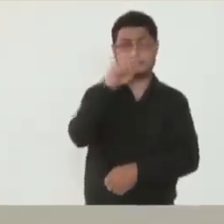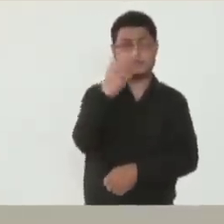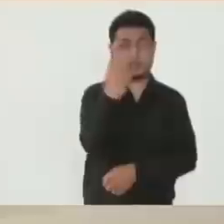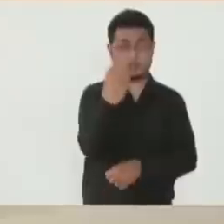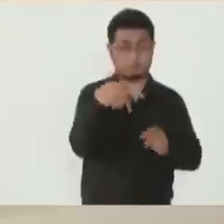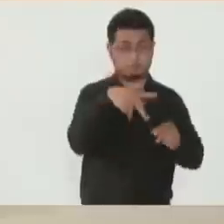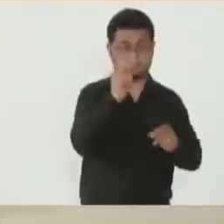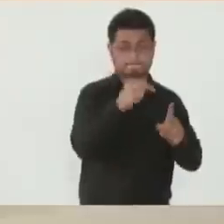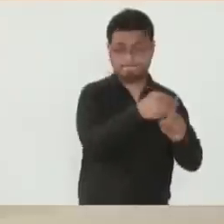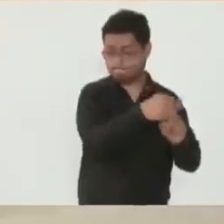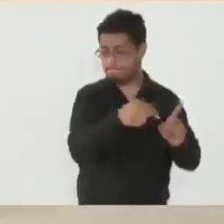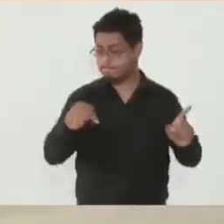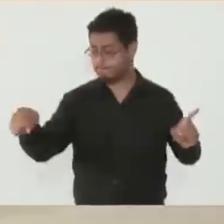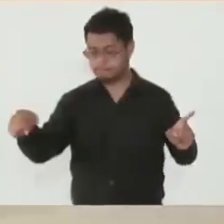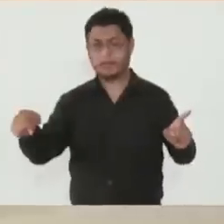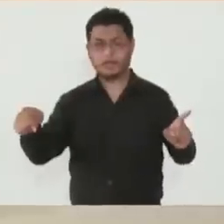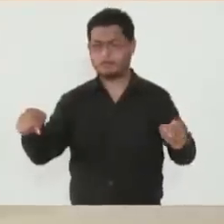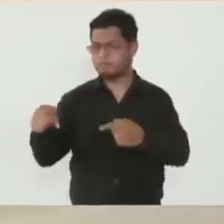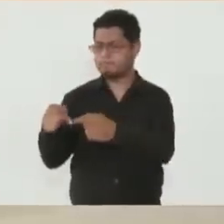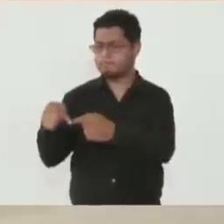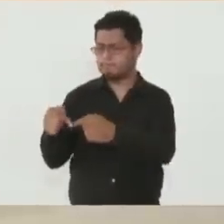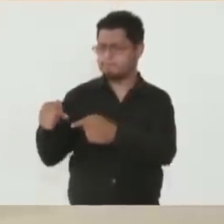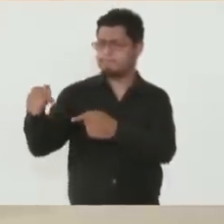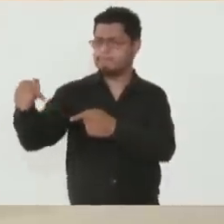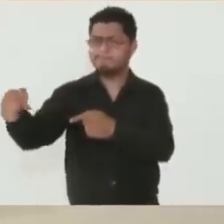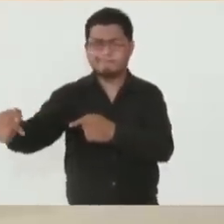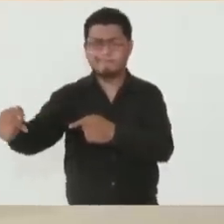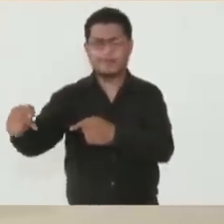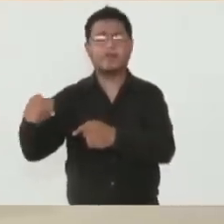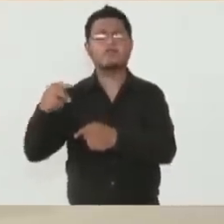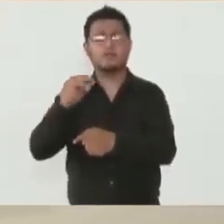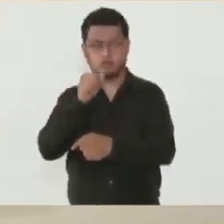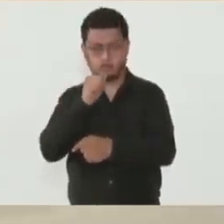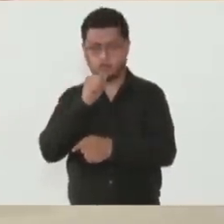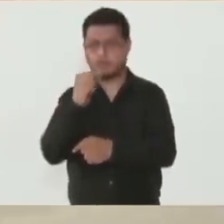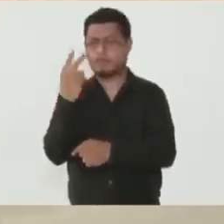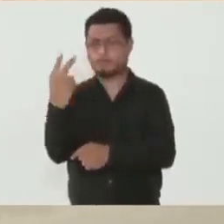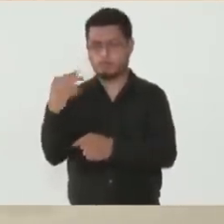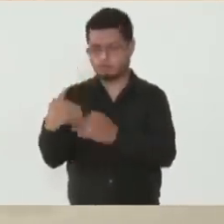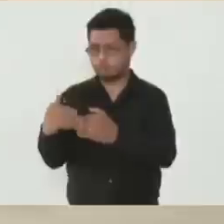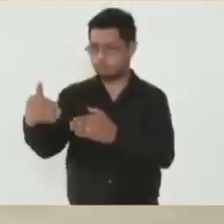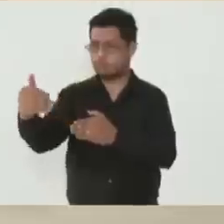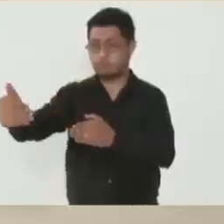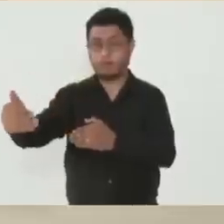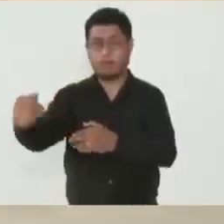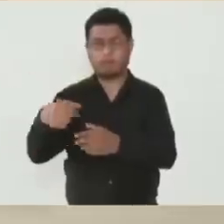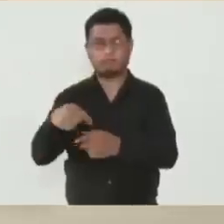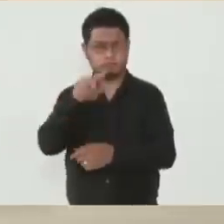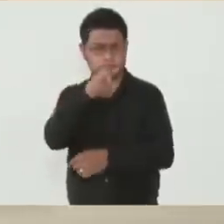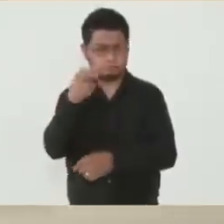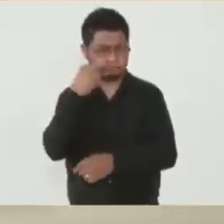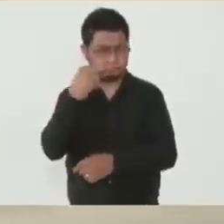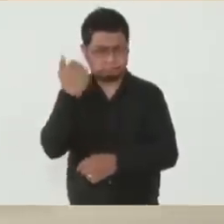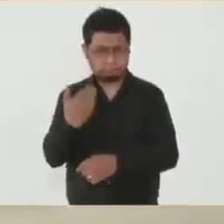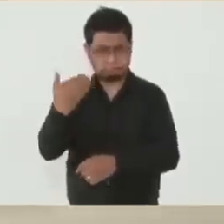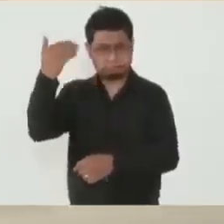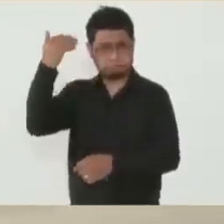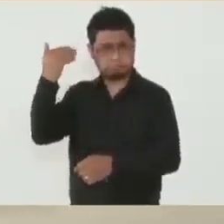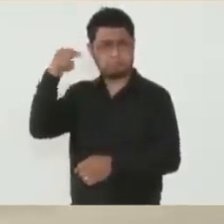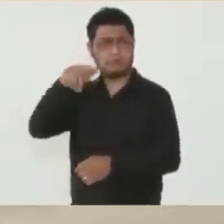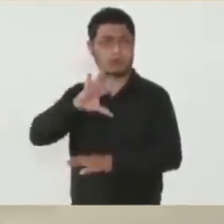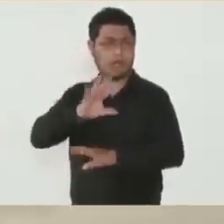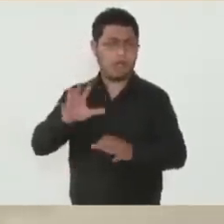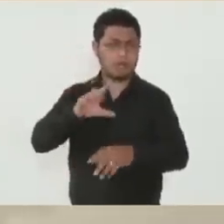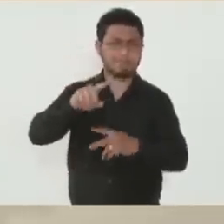tramo. Estamos por abrir a la circulación dos tramos de ellos. Aquí atrás de nosotros vemos ya las primeras capas de